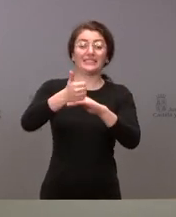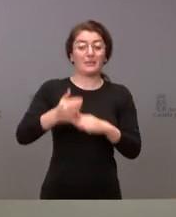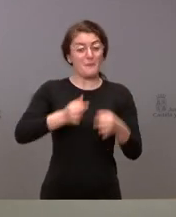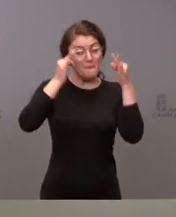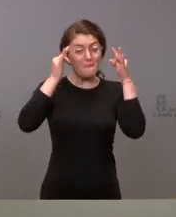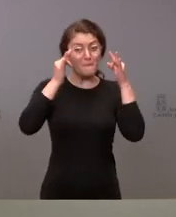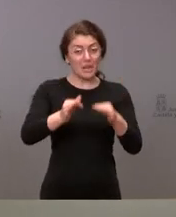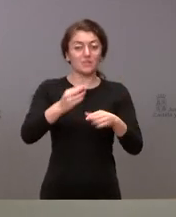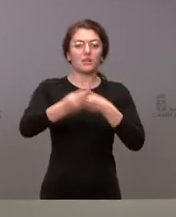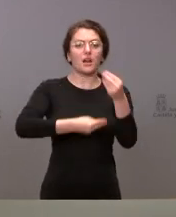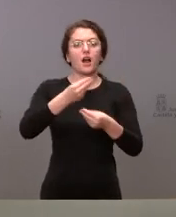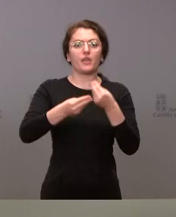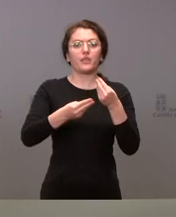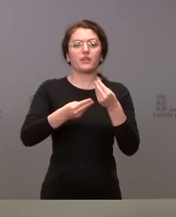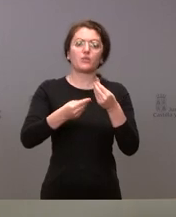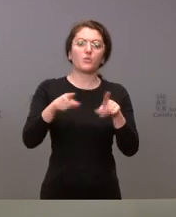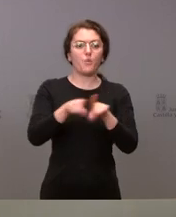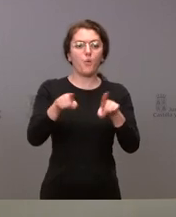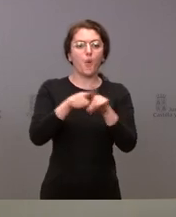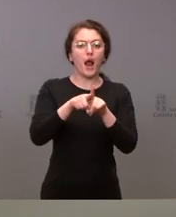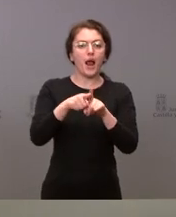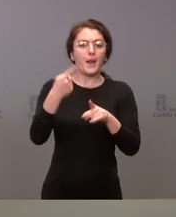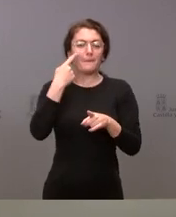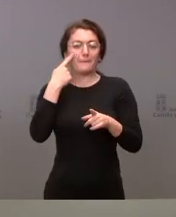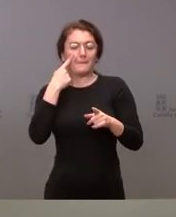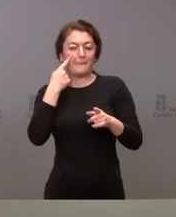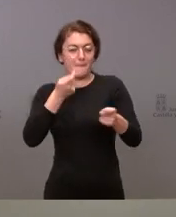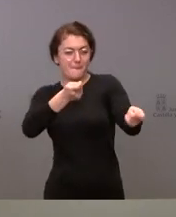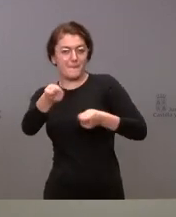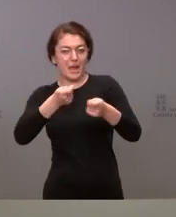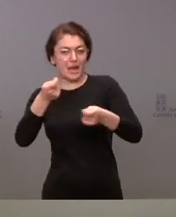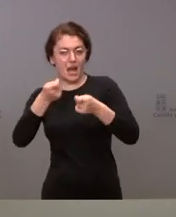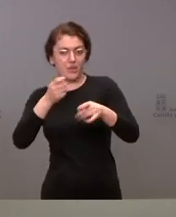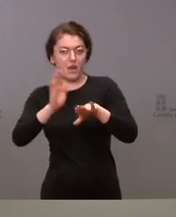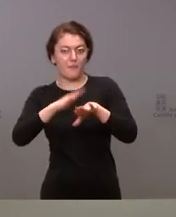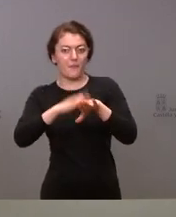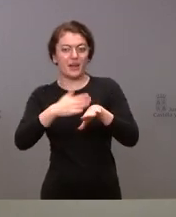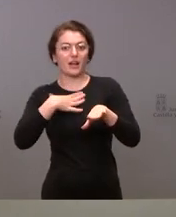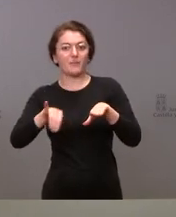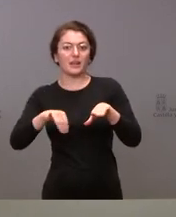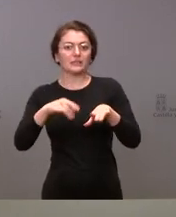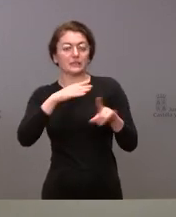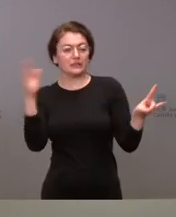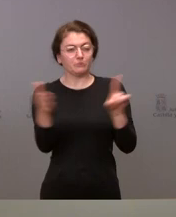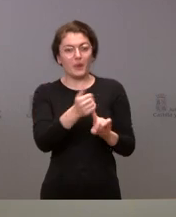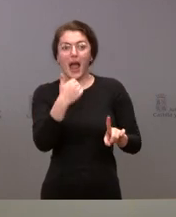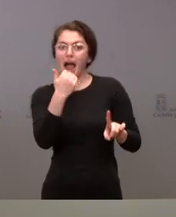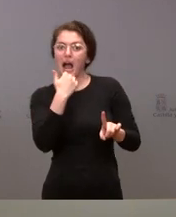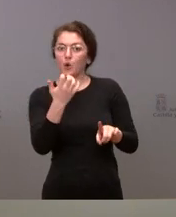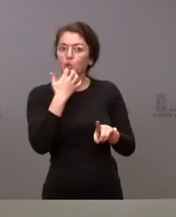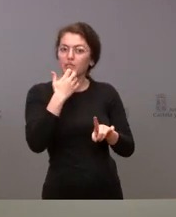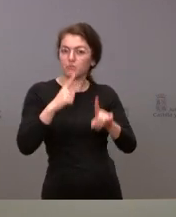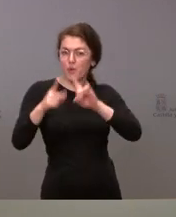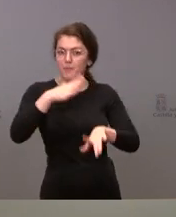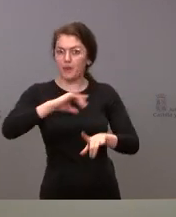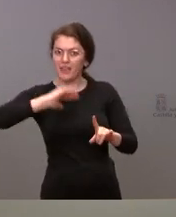determinadas actuaciones de cibervigilancia para poder tratar de detectar, en su caso, campañas que pudieran afectar al proceso electoral.